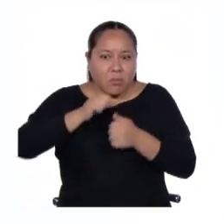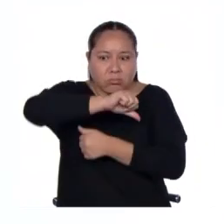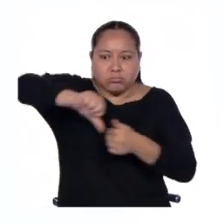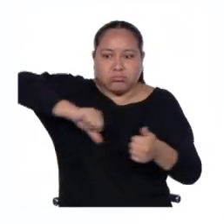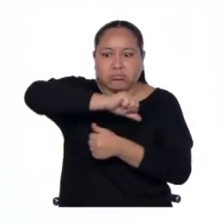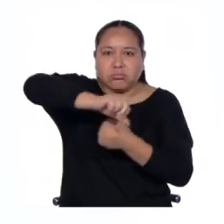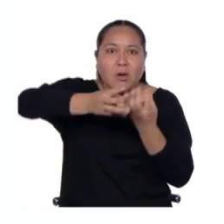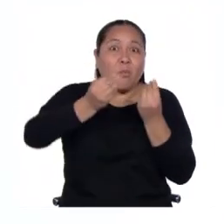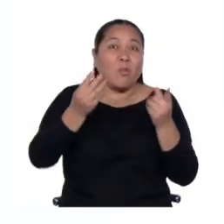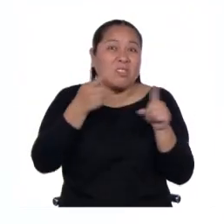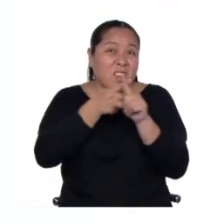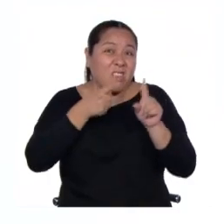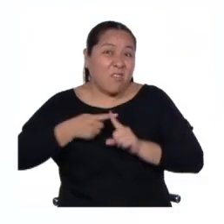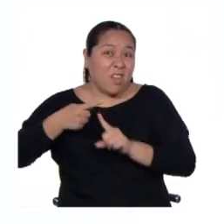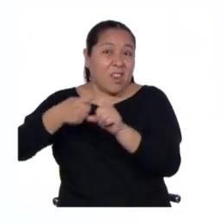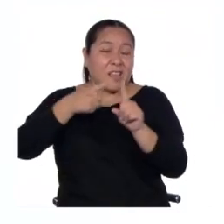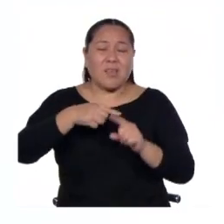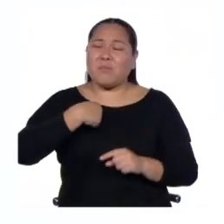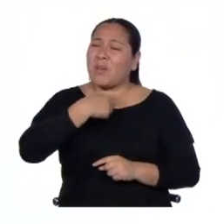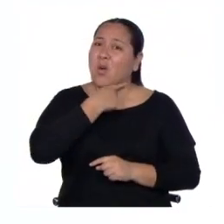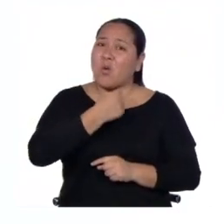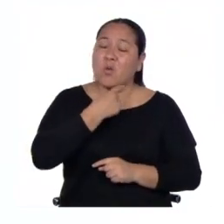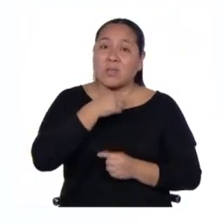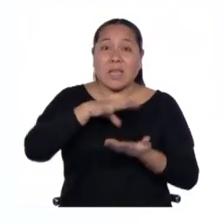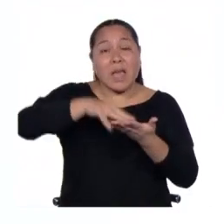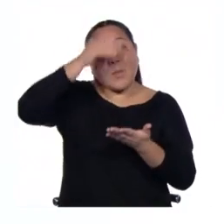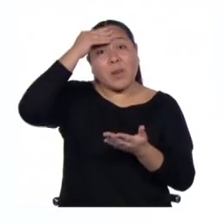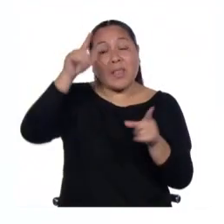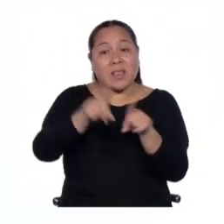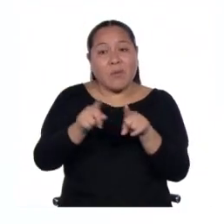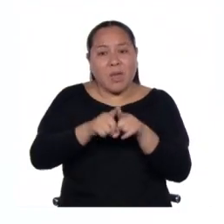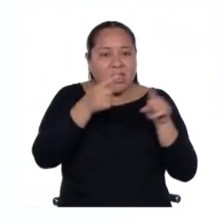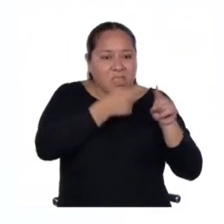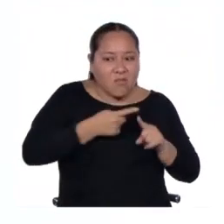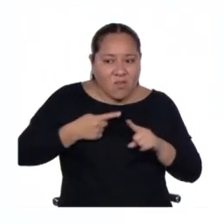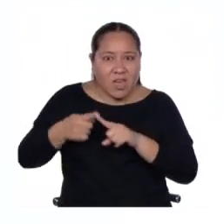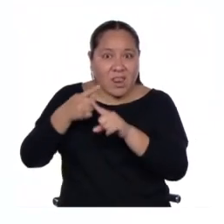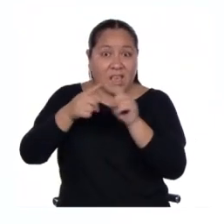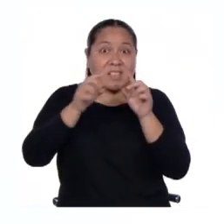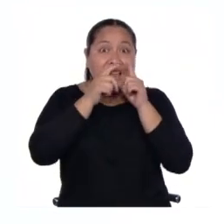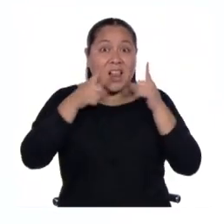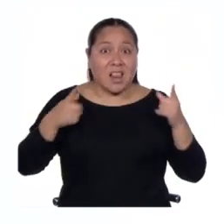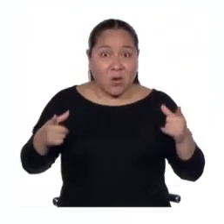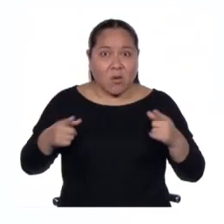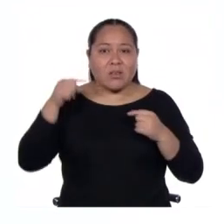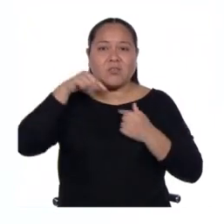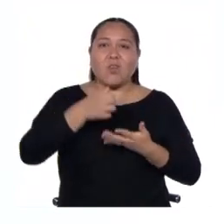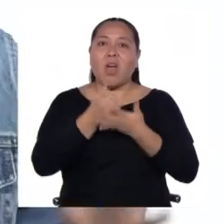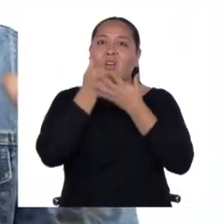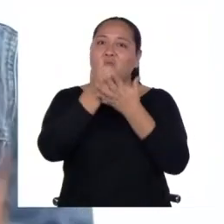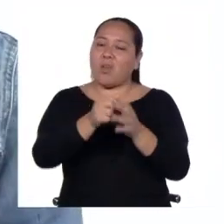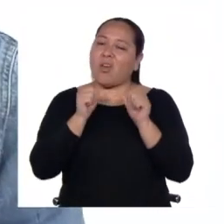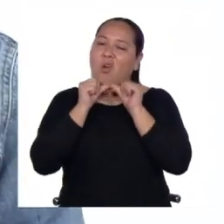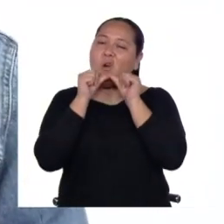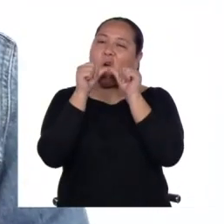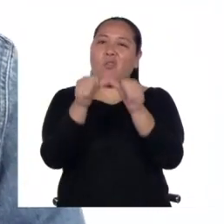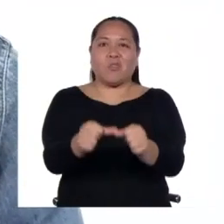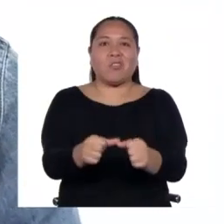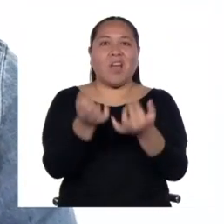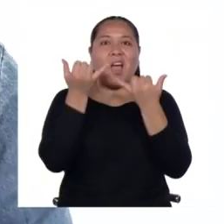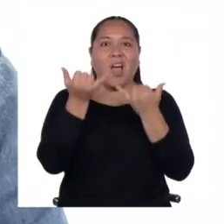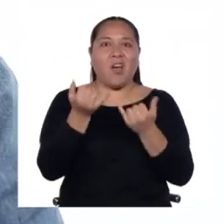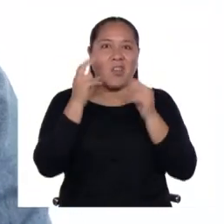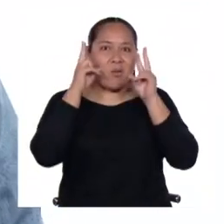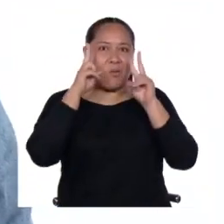mí me encanta y creo que aprender sobre nuestra diversidad lingüística ayuda a que se mantenga viva. Ahora